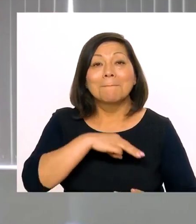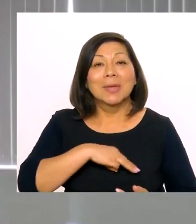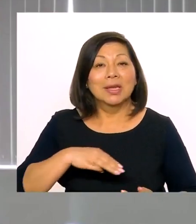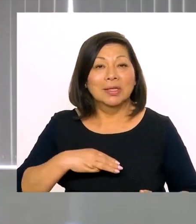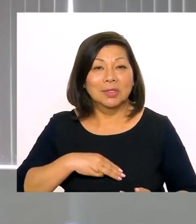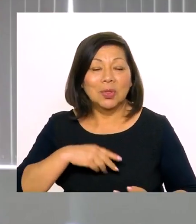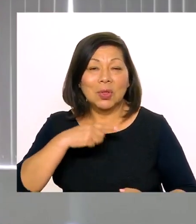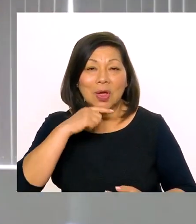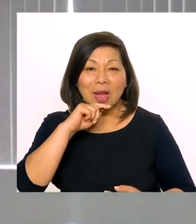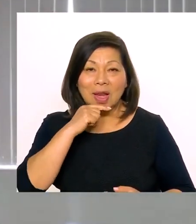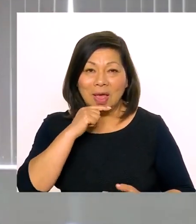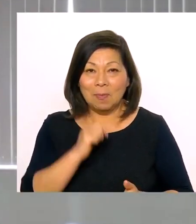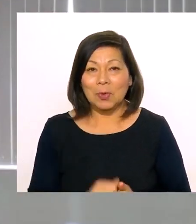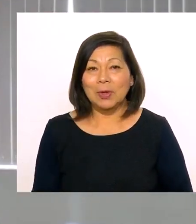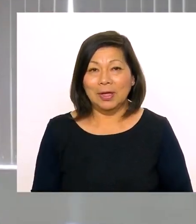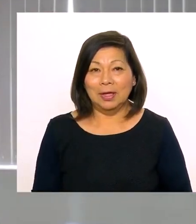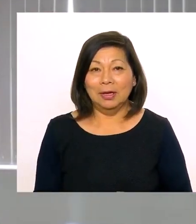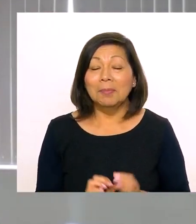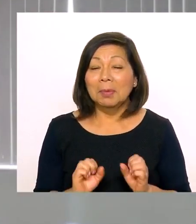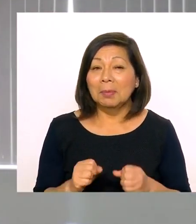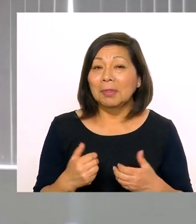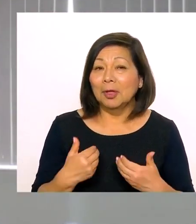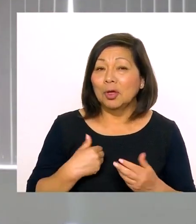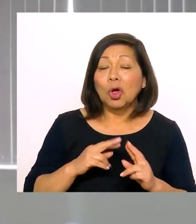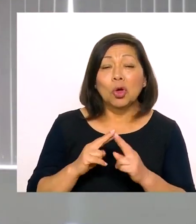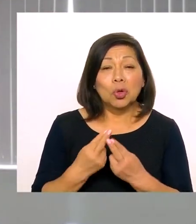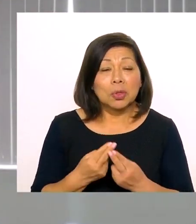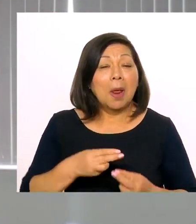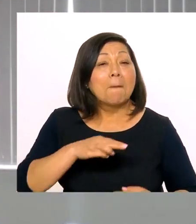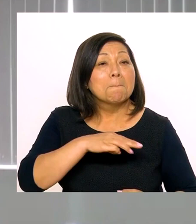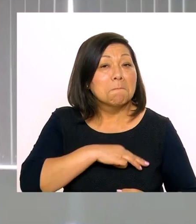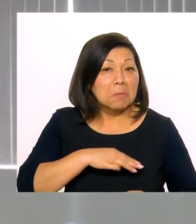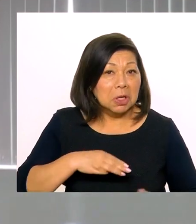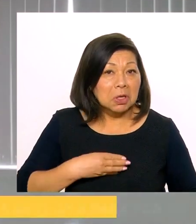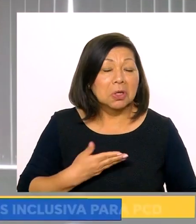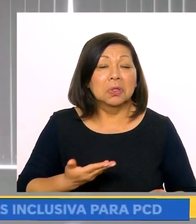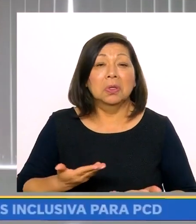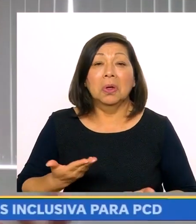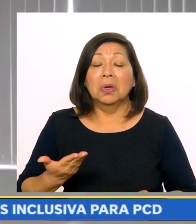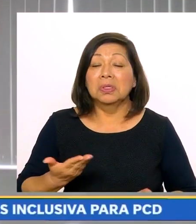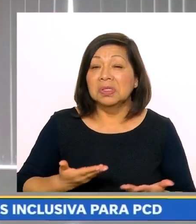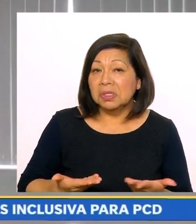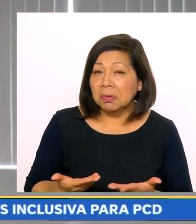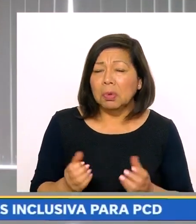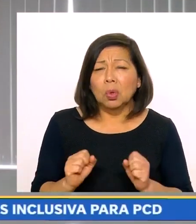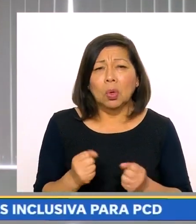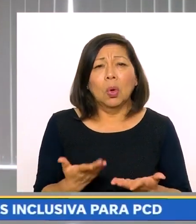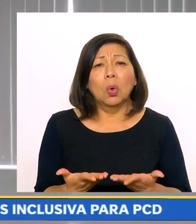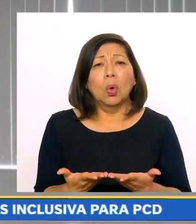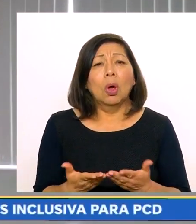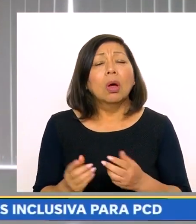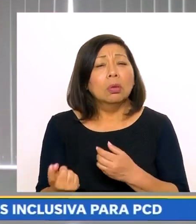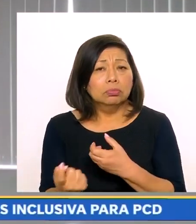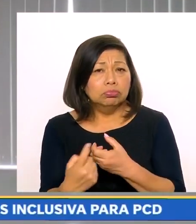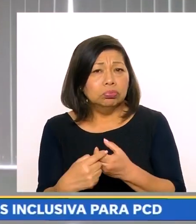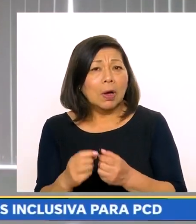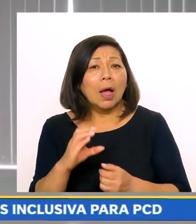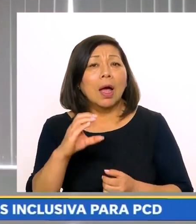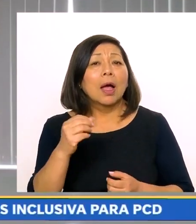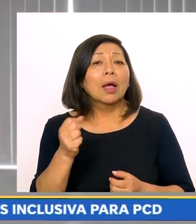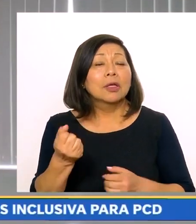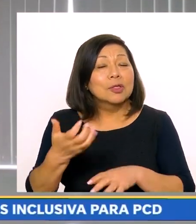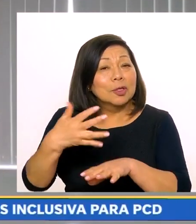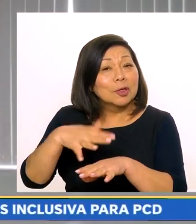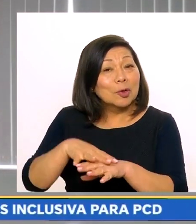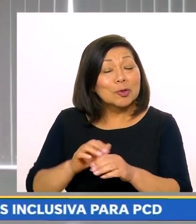señalarte, como sector, como Ministerio de la Mujer y Poblaciones Vulnerables, hemos tenido reuniones con nuestra ministra y servir para ver,